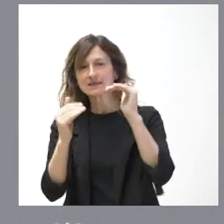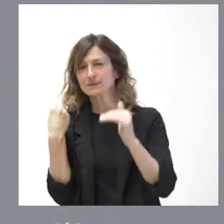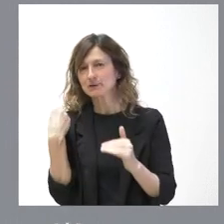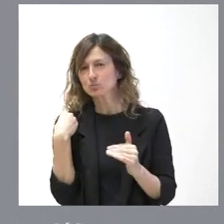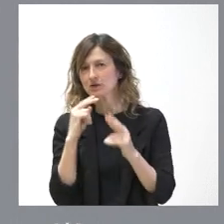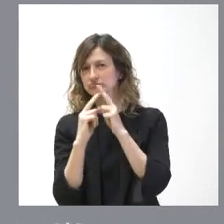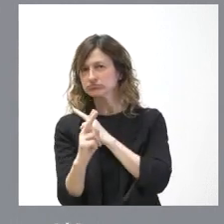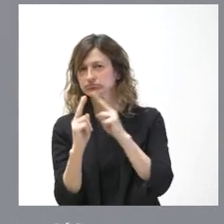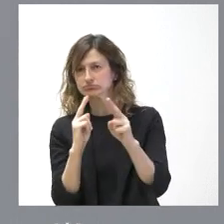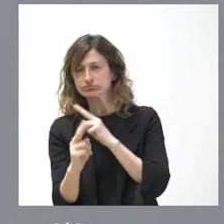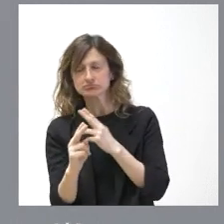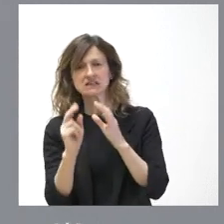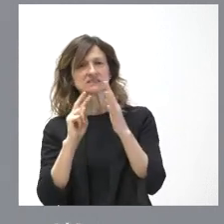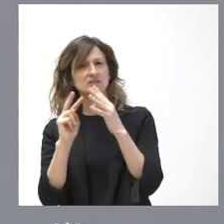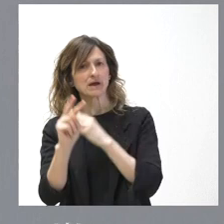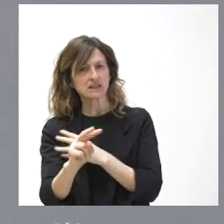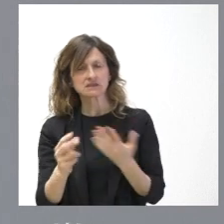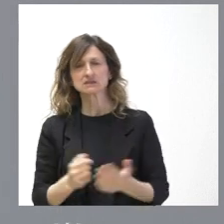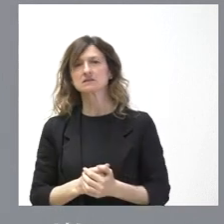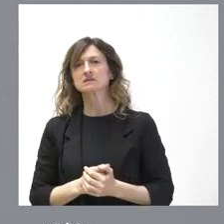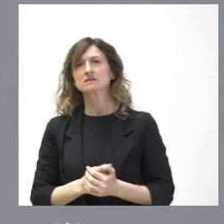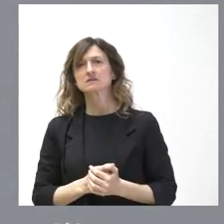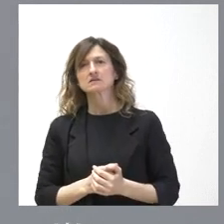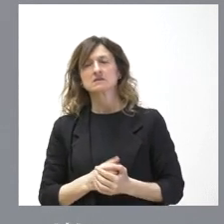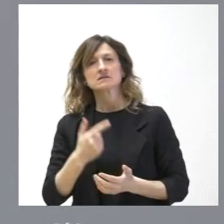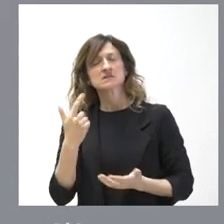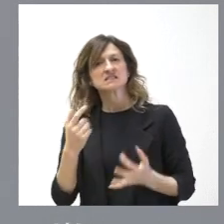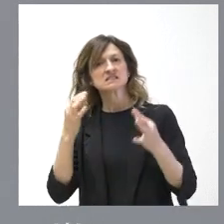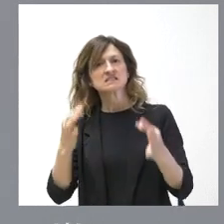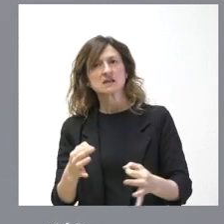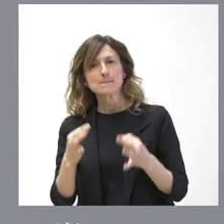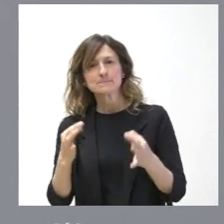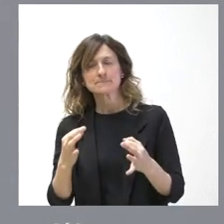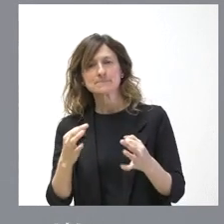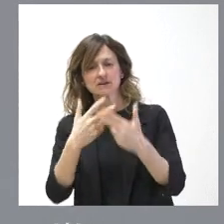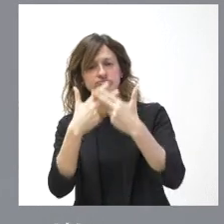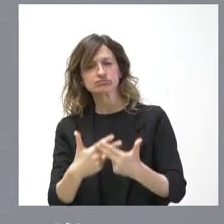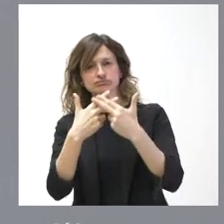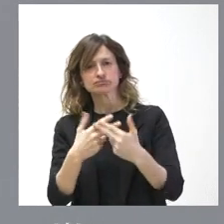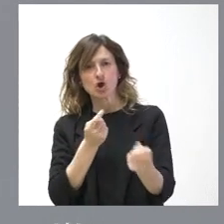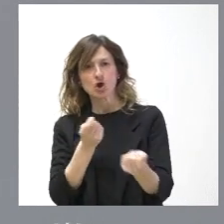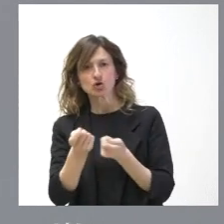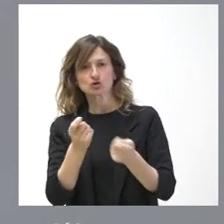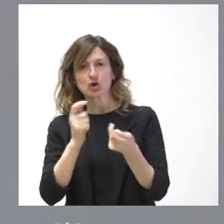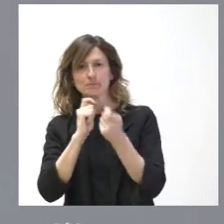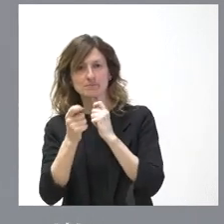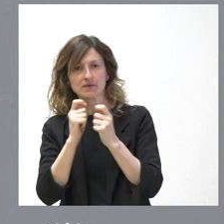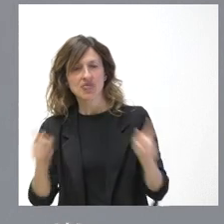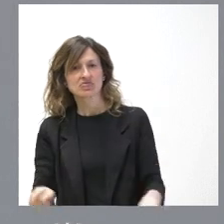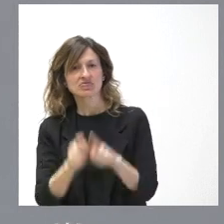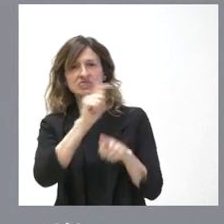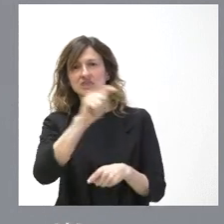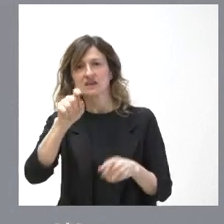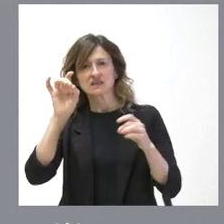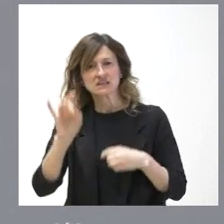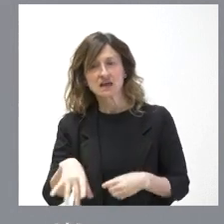que responde con transparencia, que está sometido siempre al control de los medios de comunicación, sea cual sea el medio de comunicación.